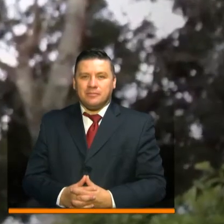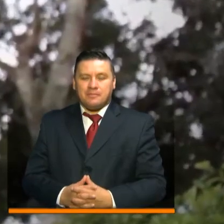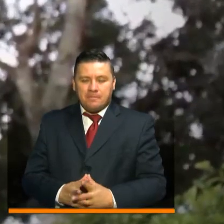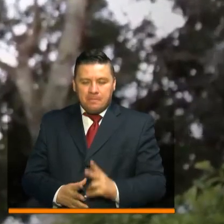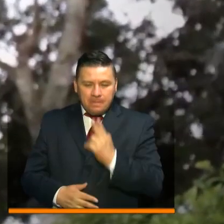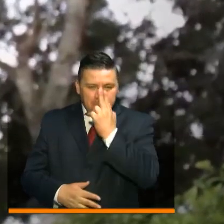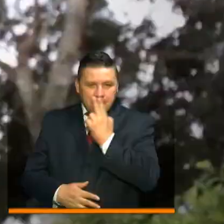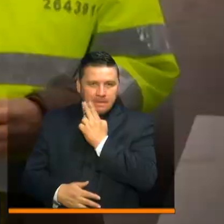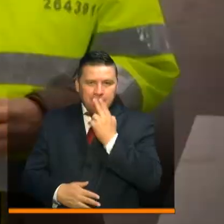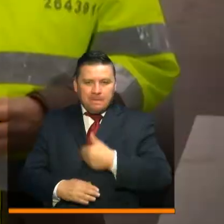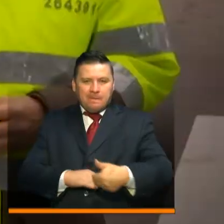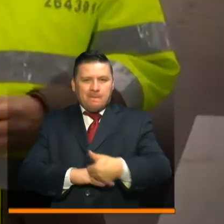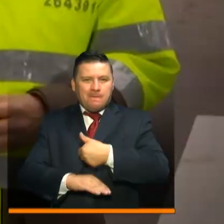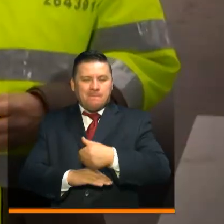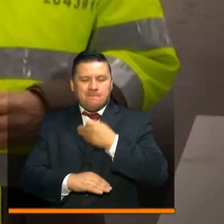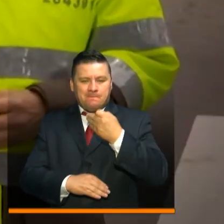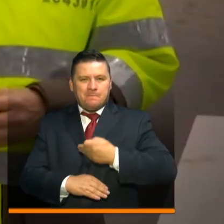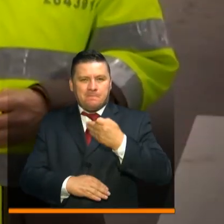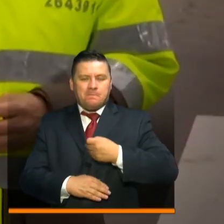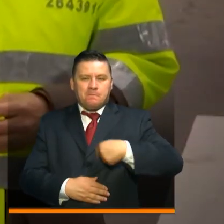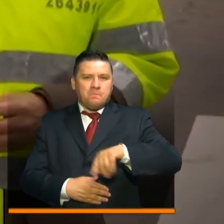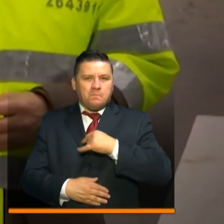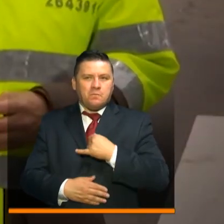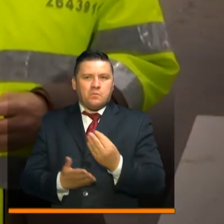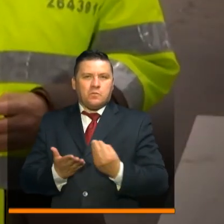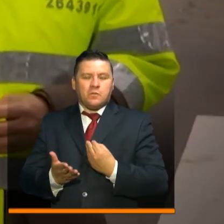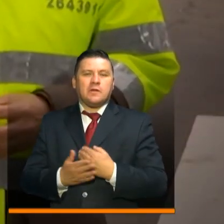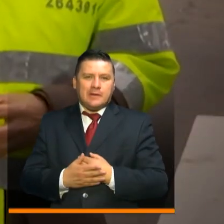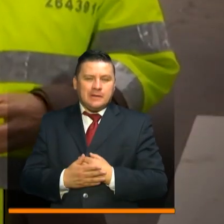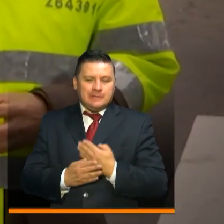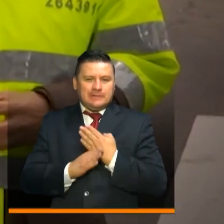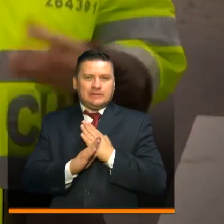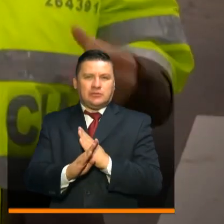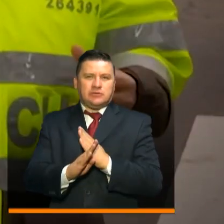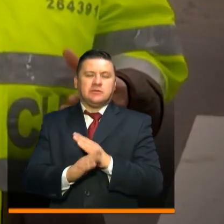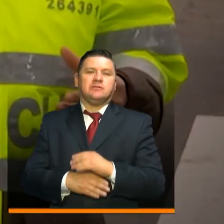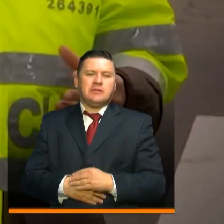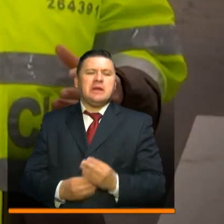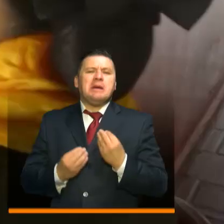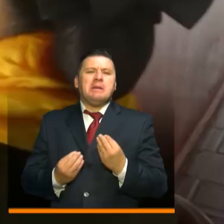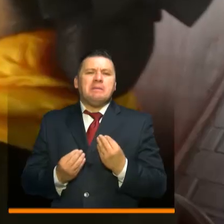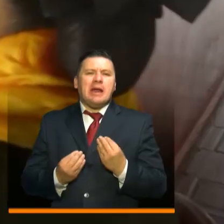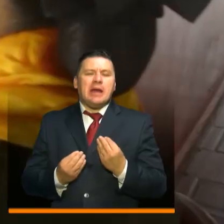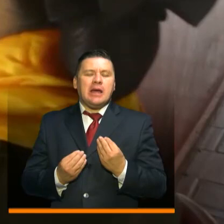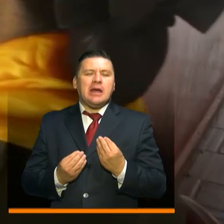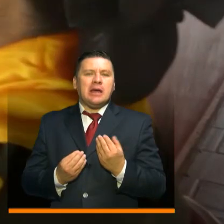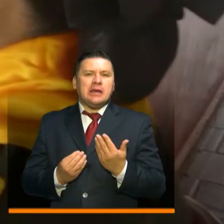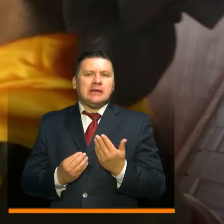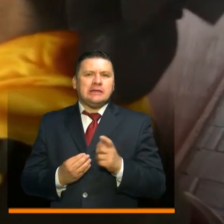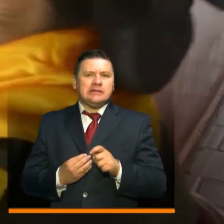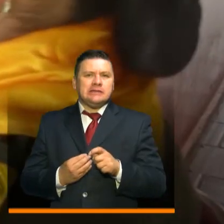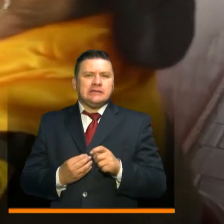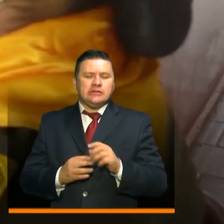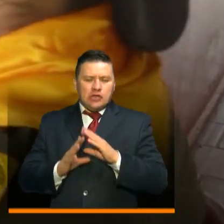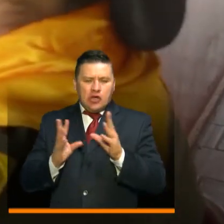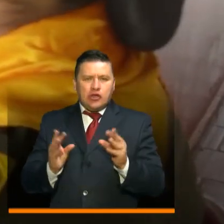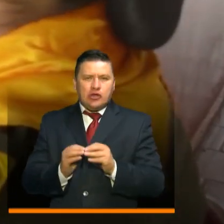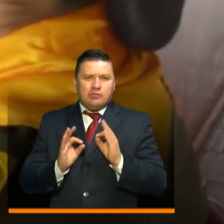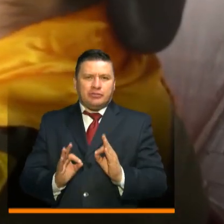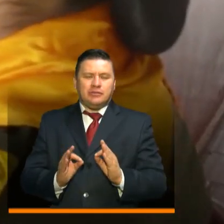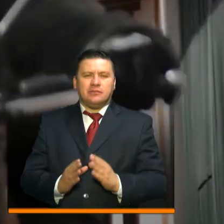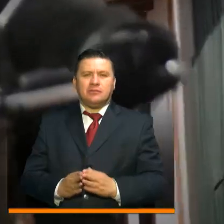Cumplir estrictamente las condiciones de seguridad para evitar que se expanda el contagio.